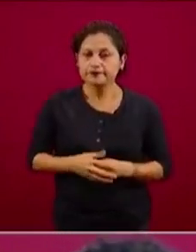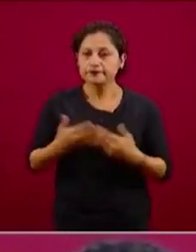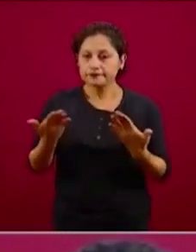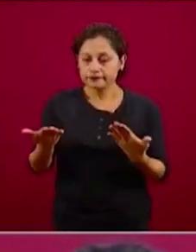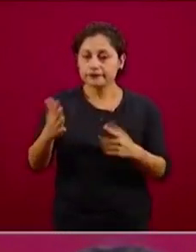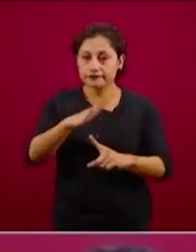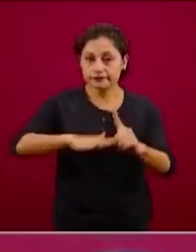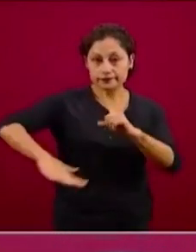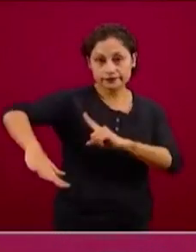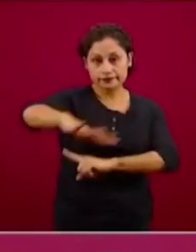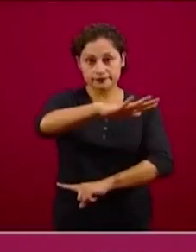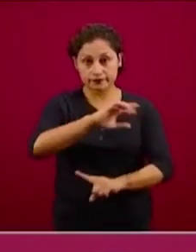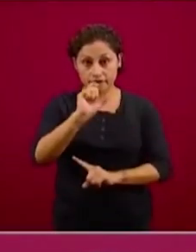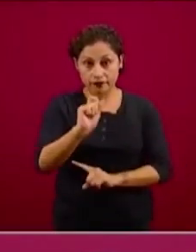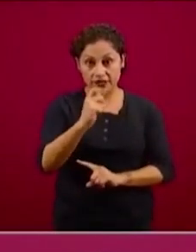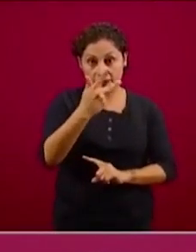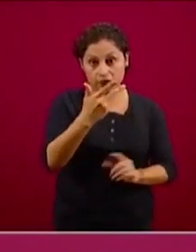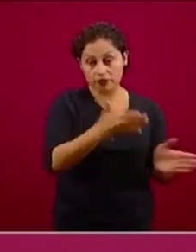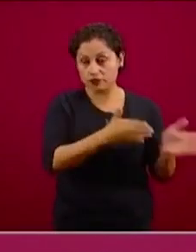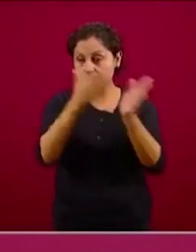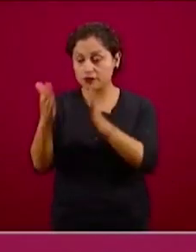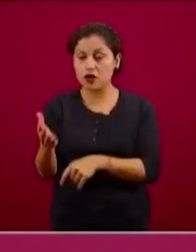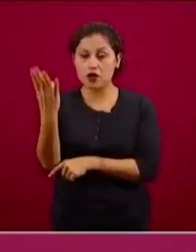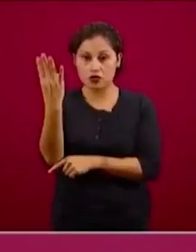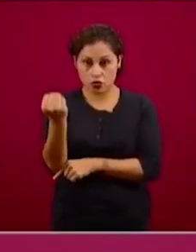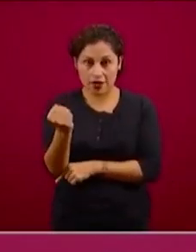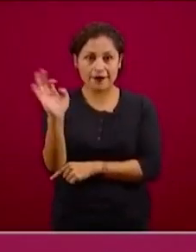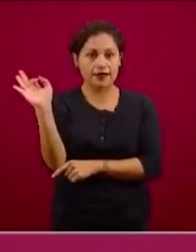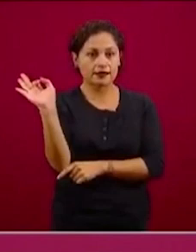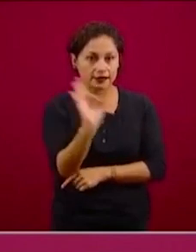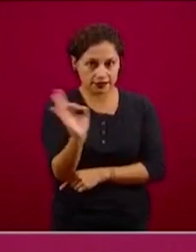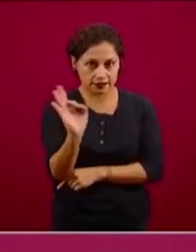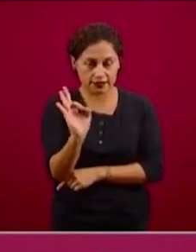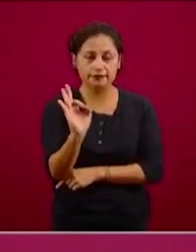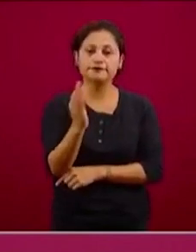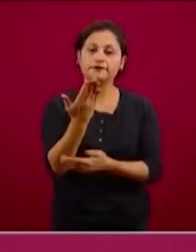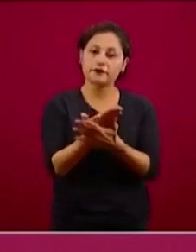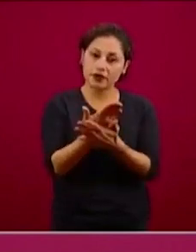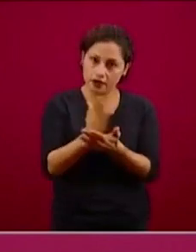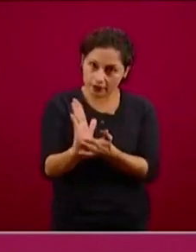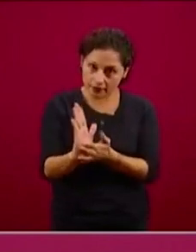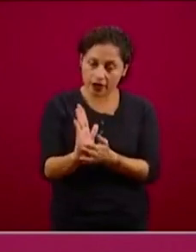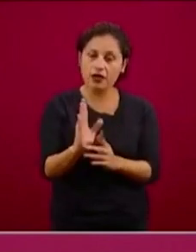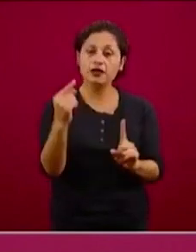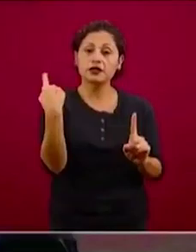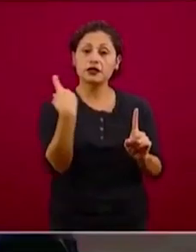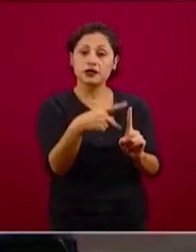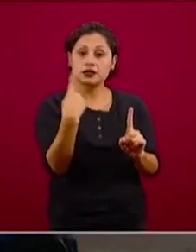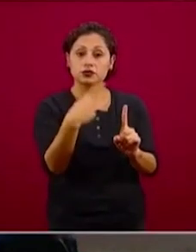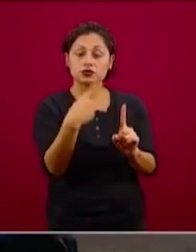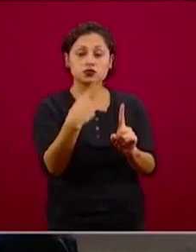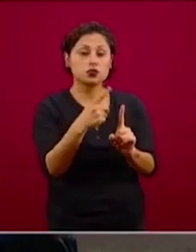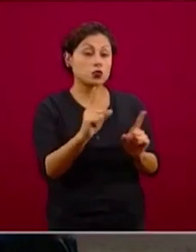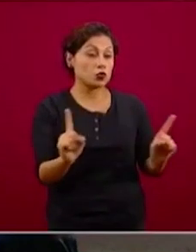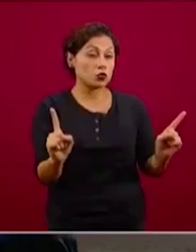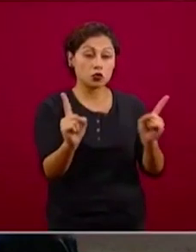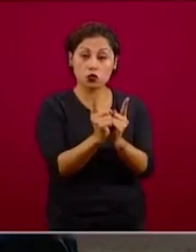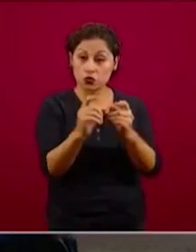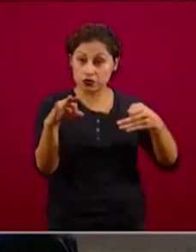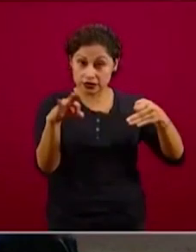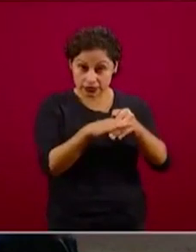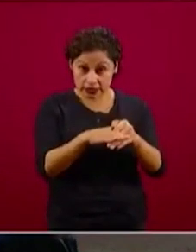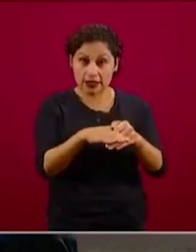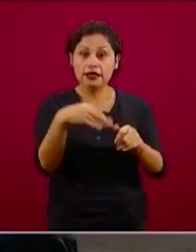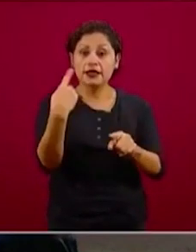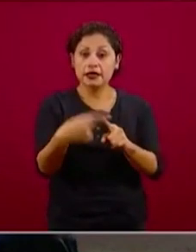universo de trabajo. De contactos directos, además hay 11 contactos directos. Esto incluye